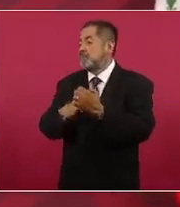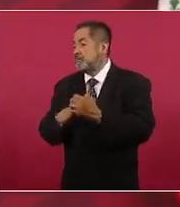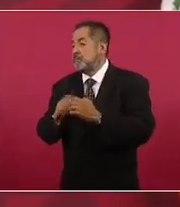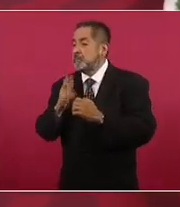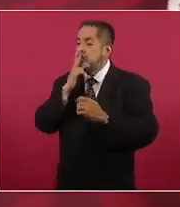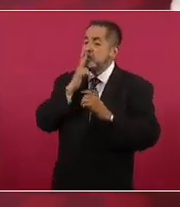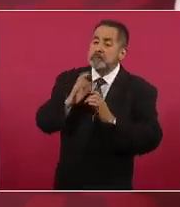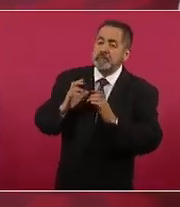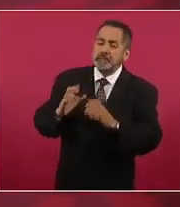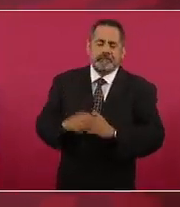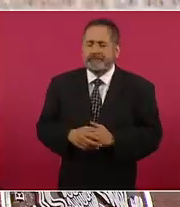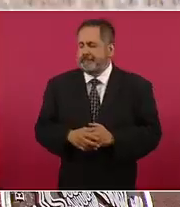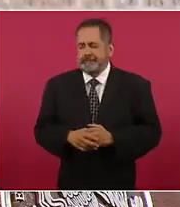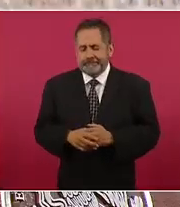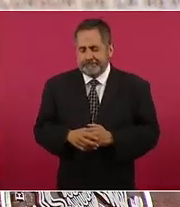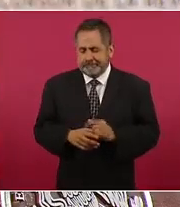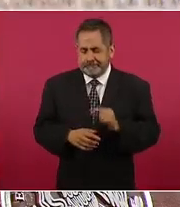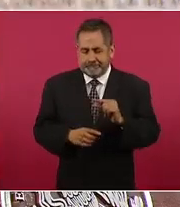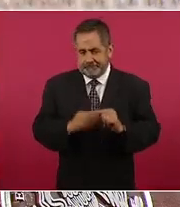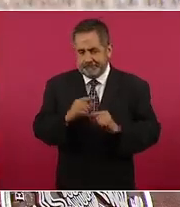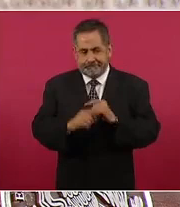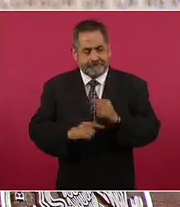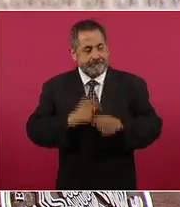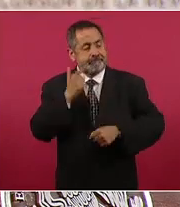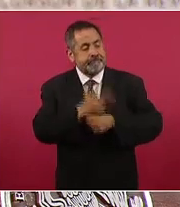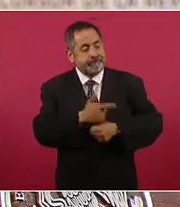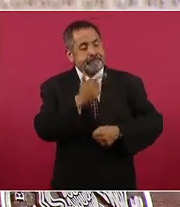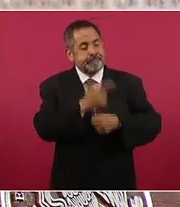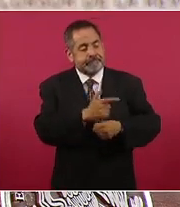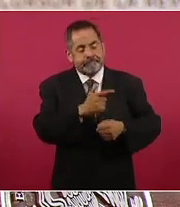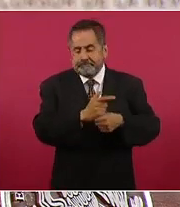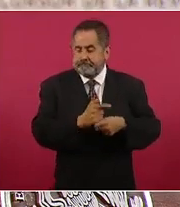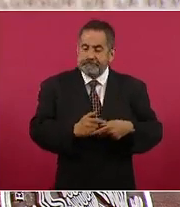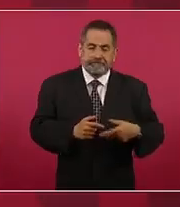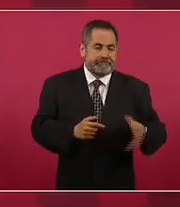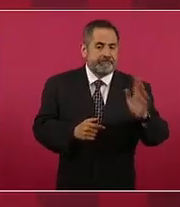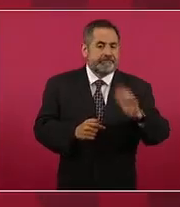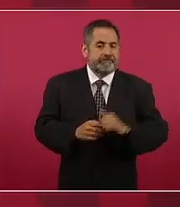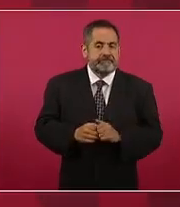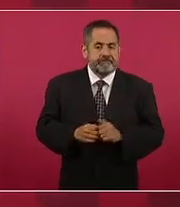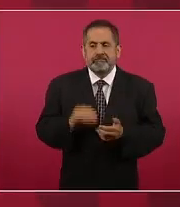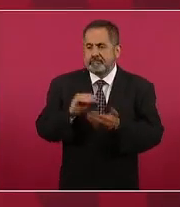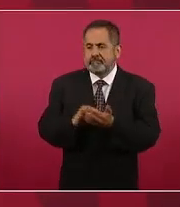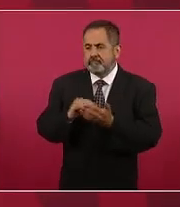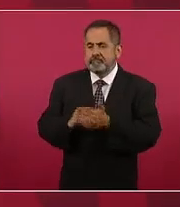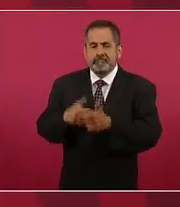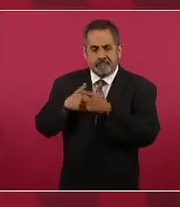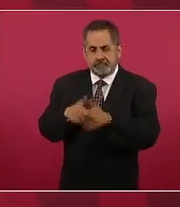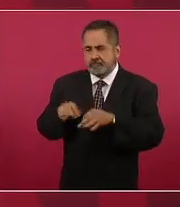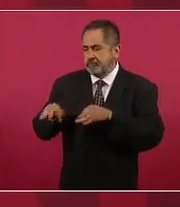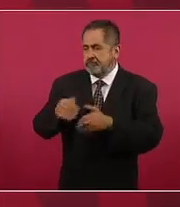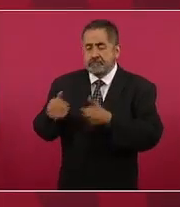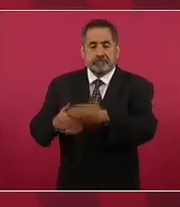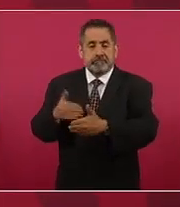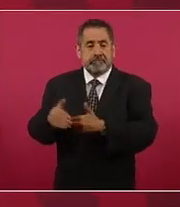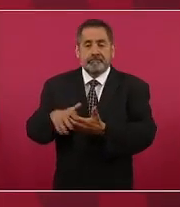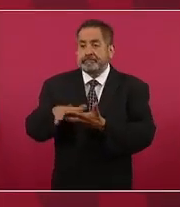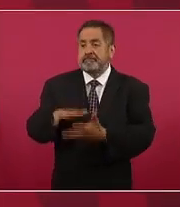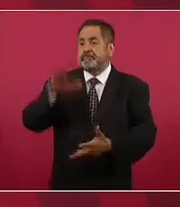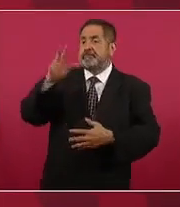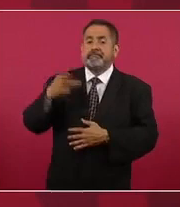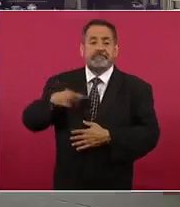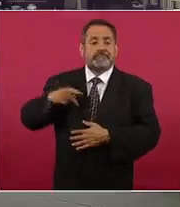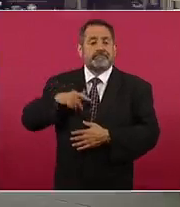pero poco a poco ahí van saliendo las cosas y se sigue trabajando porque la mayoría de la gente